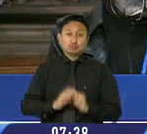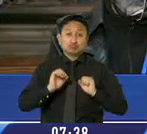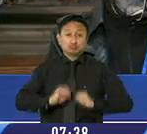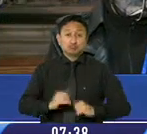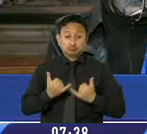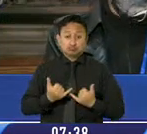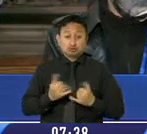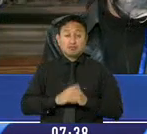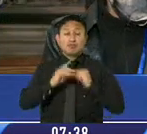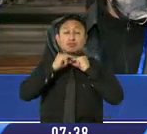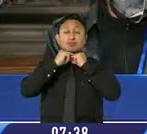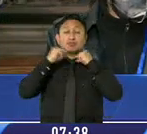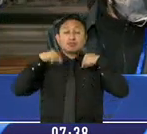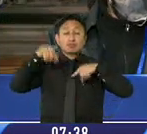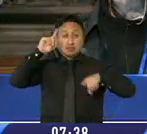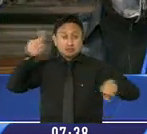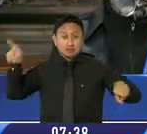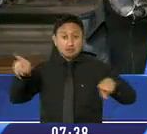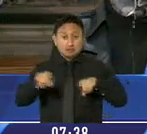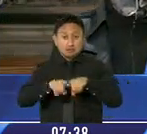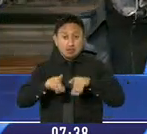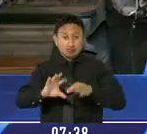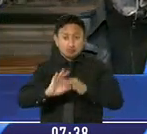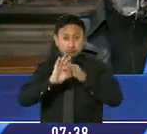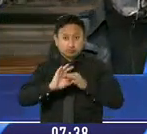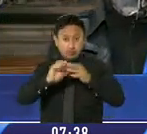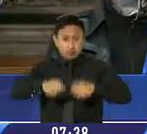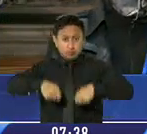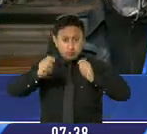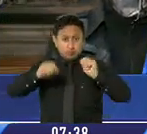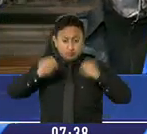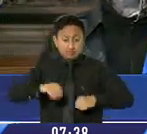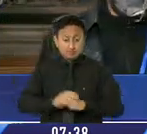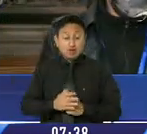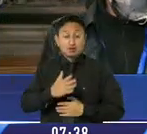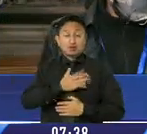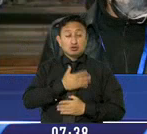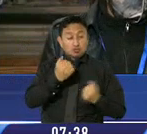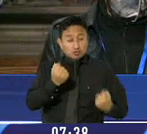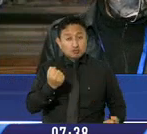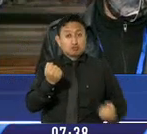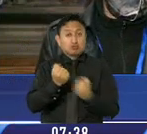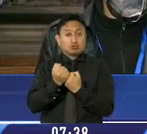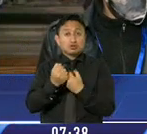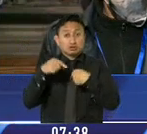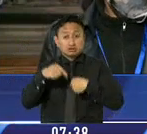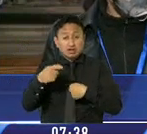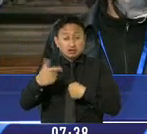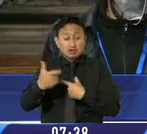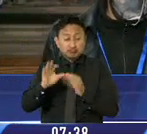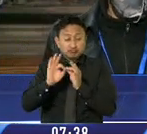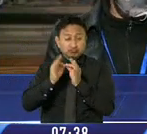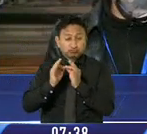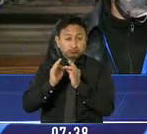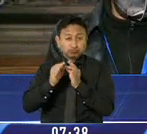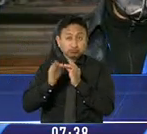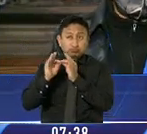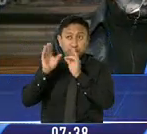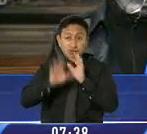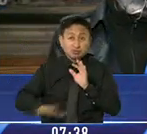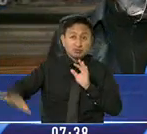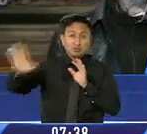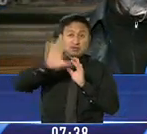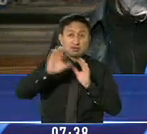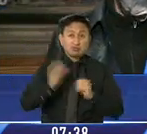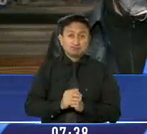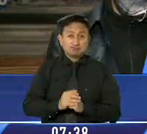con la curia tenemos un convenio marco muy fuerte en el cual el instituto ayuda con trabajos de recuperación, de restauración, de mantenimiento